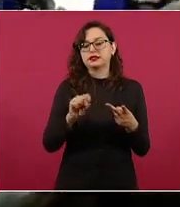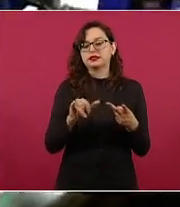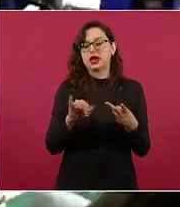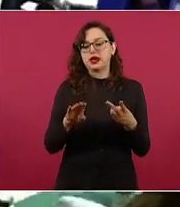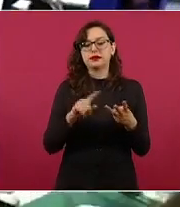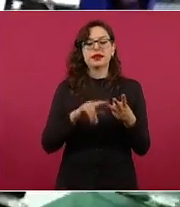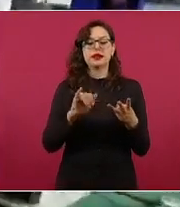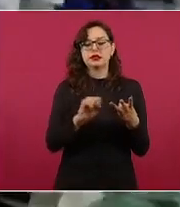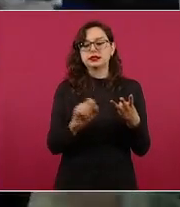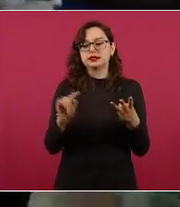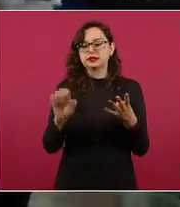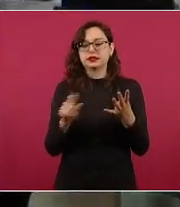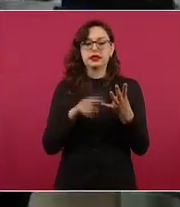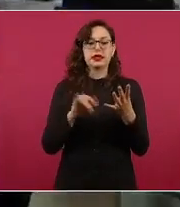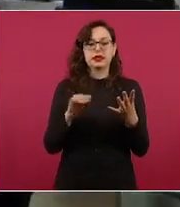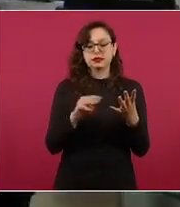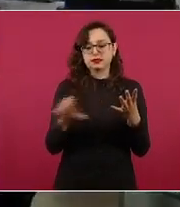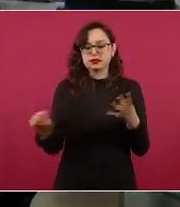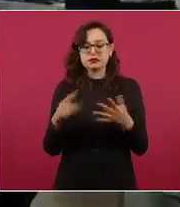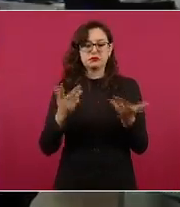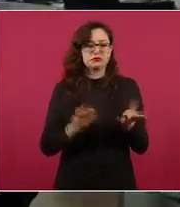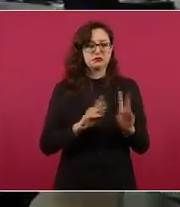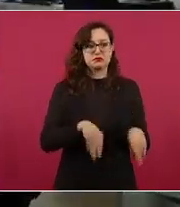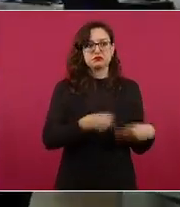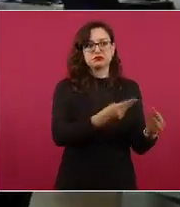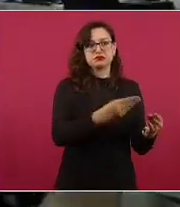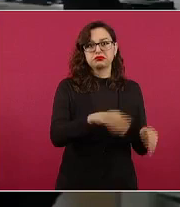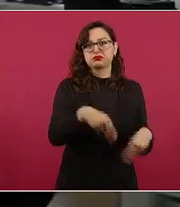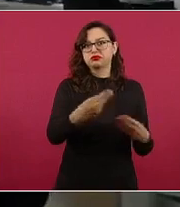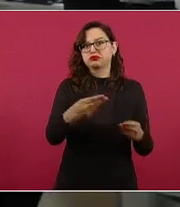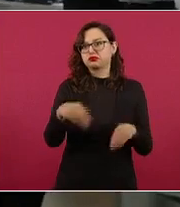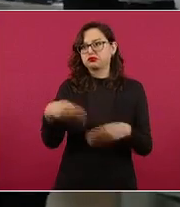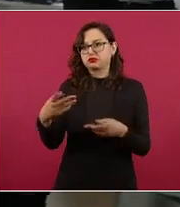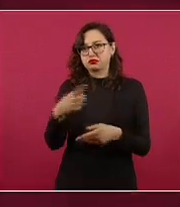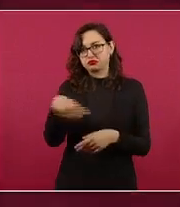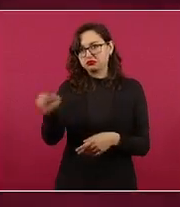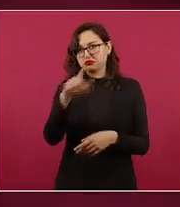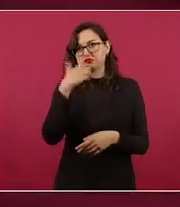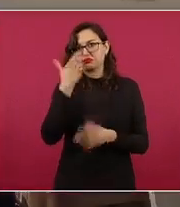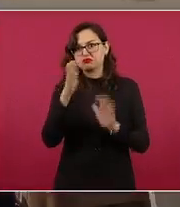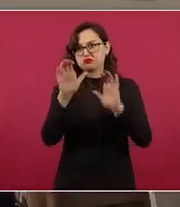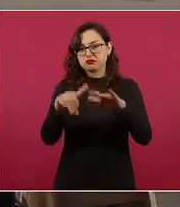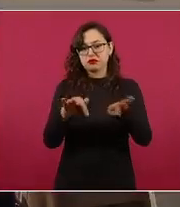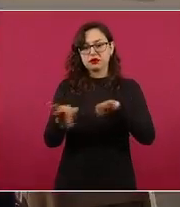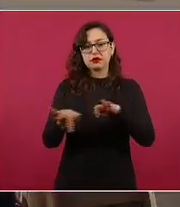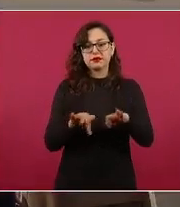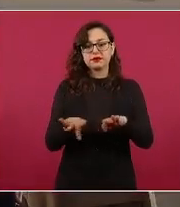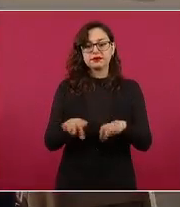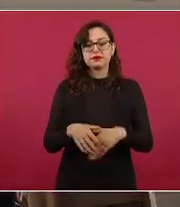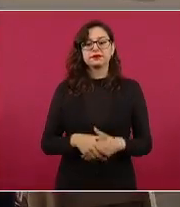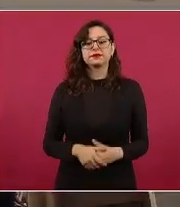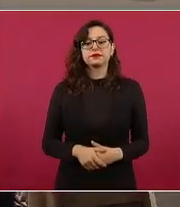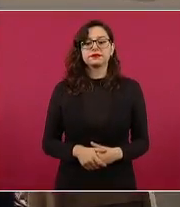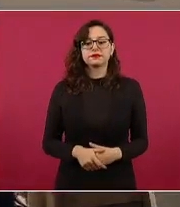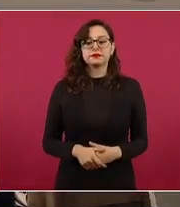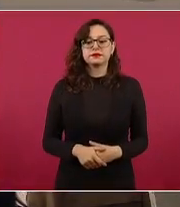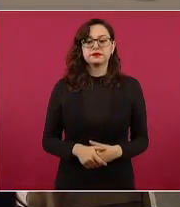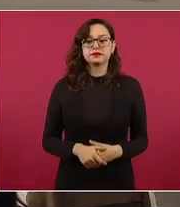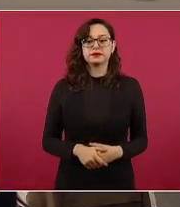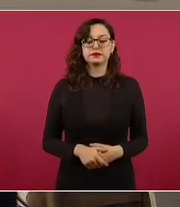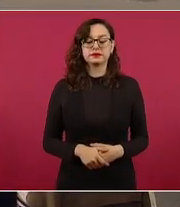médicos que accedieron en su primera opción, irse a laborar con ellos. Gobierno de México